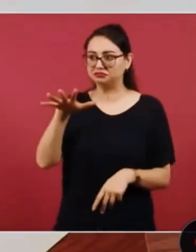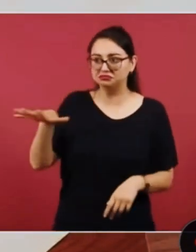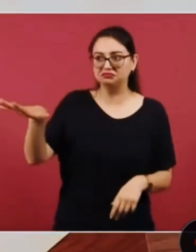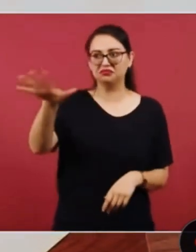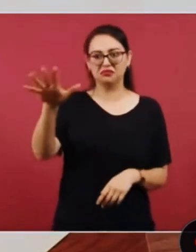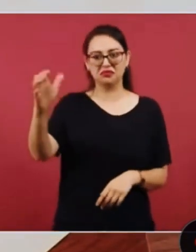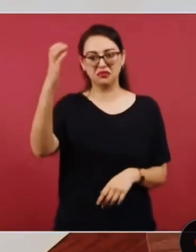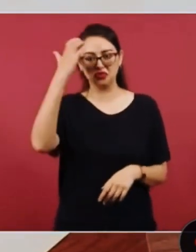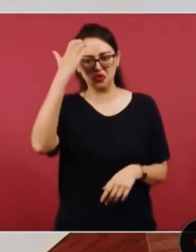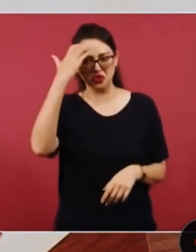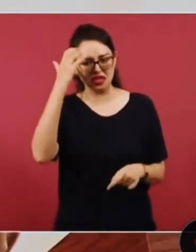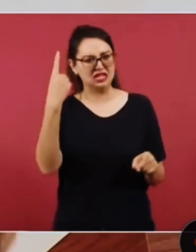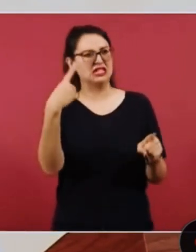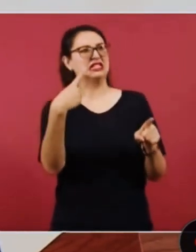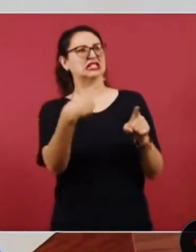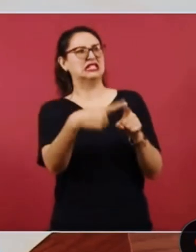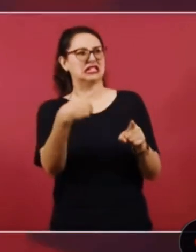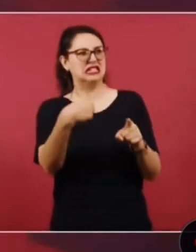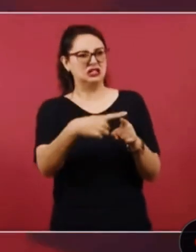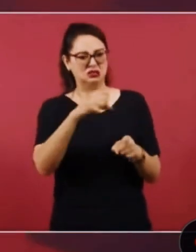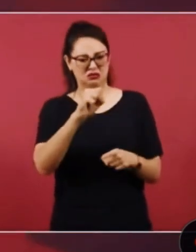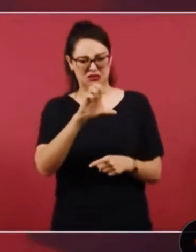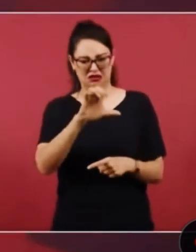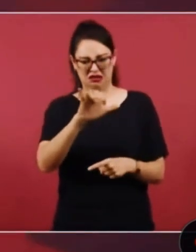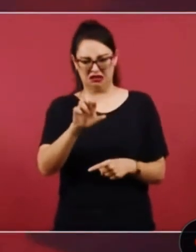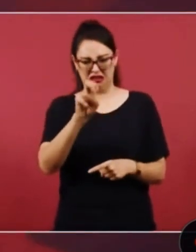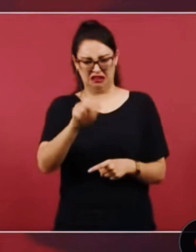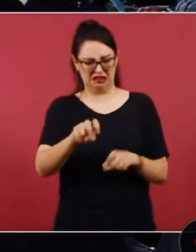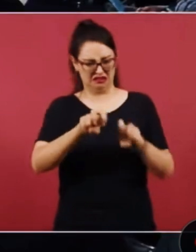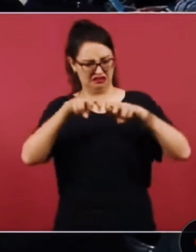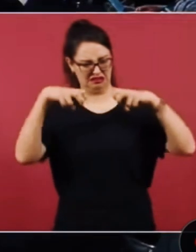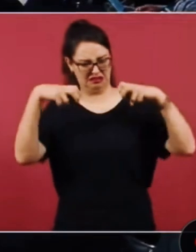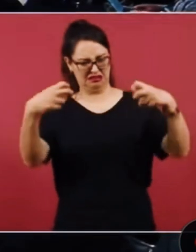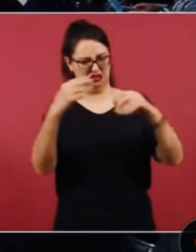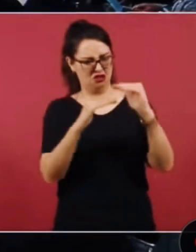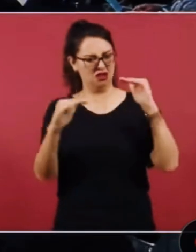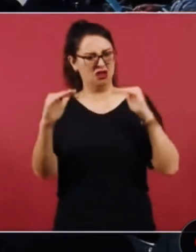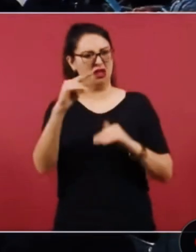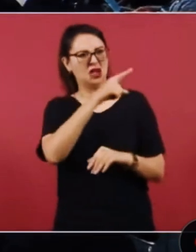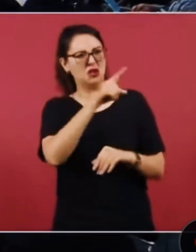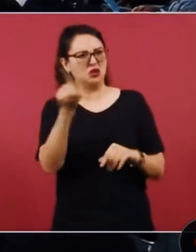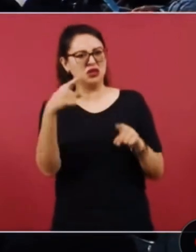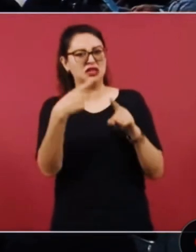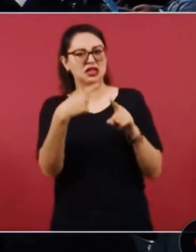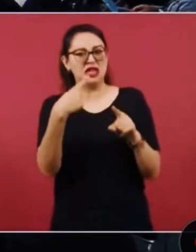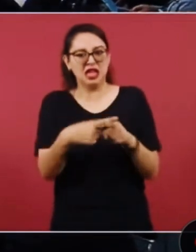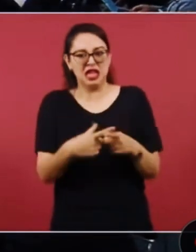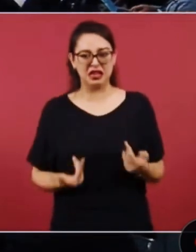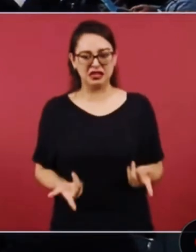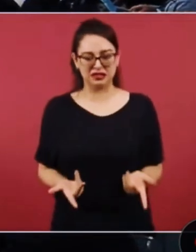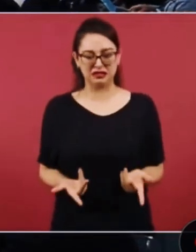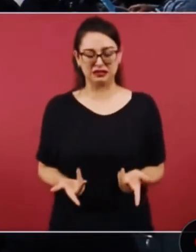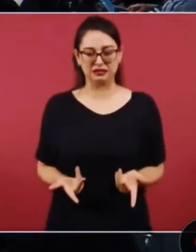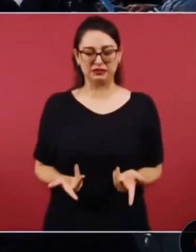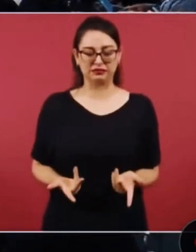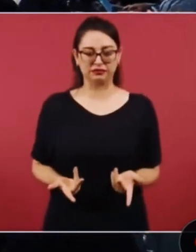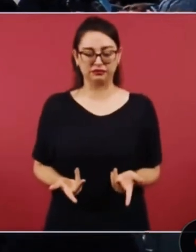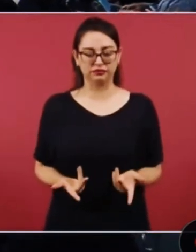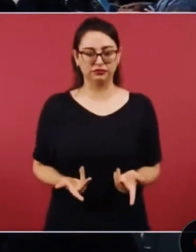pues además como lo menciona don Daniel José Villegas